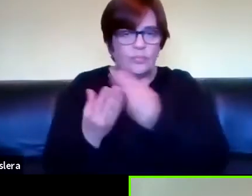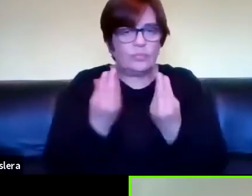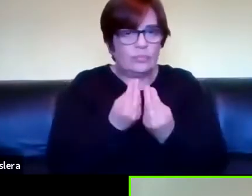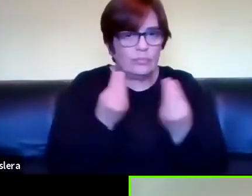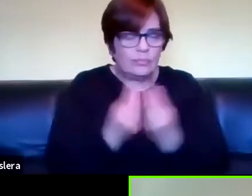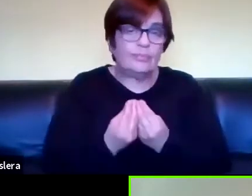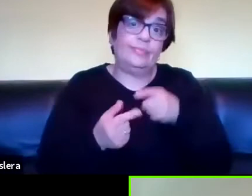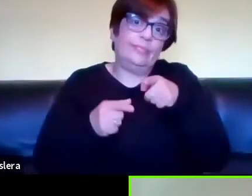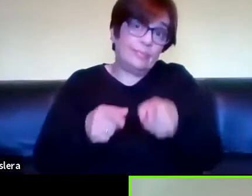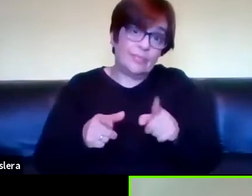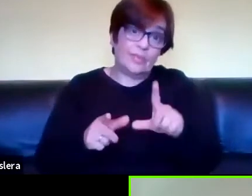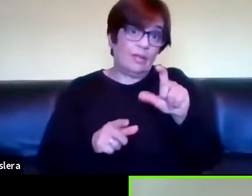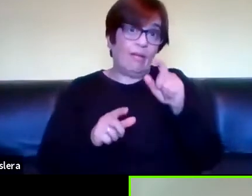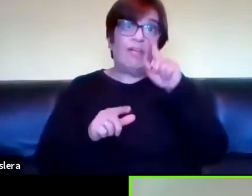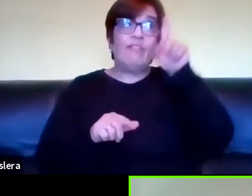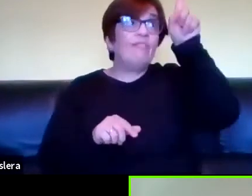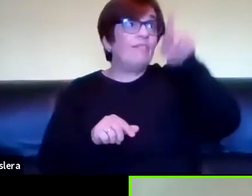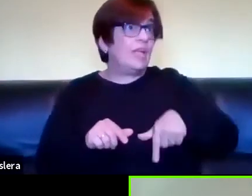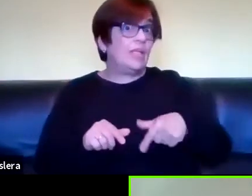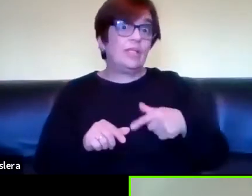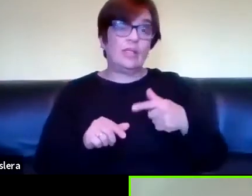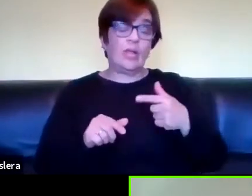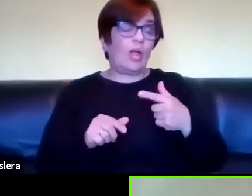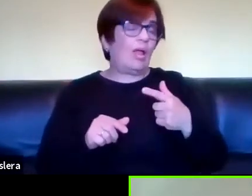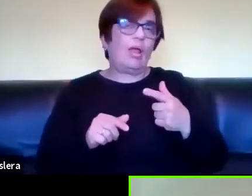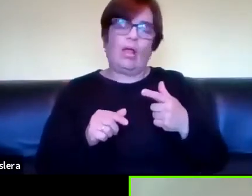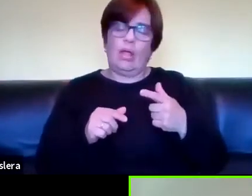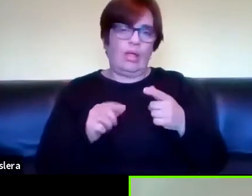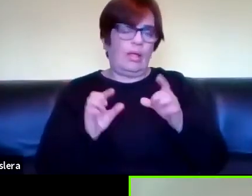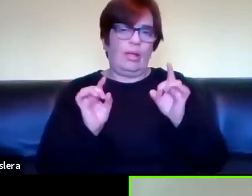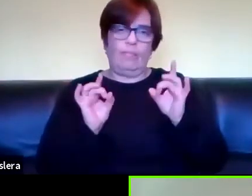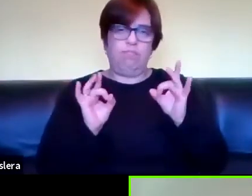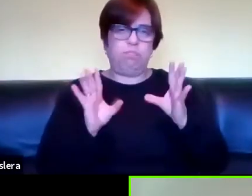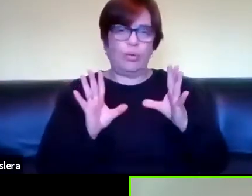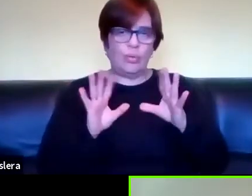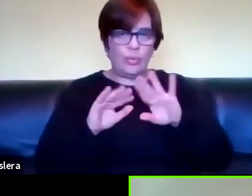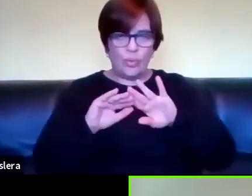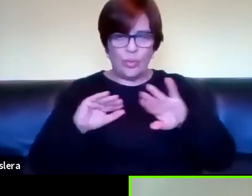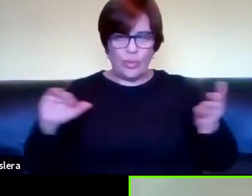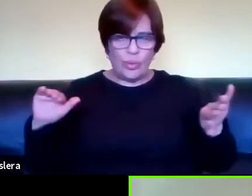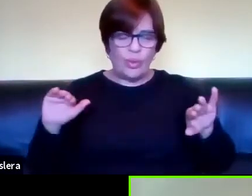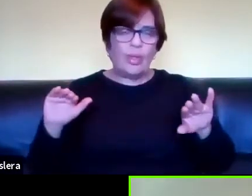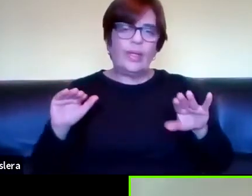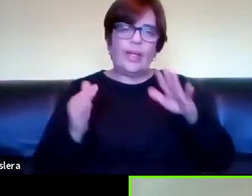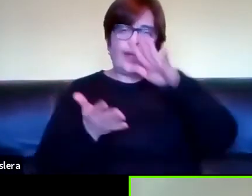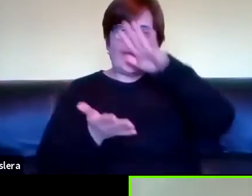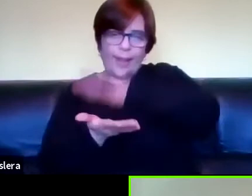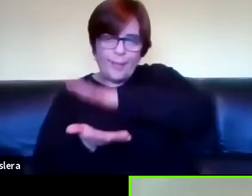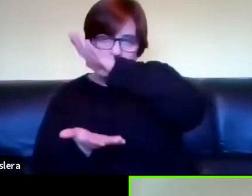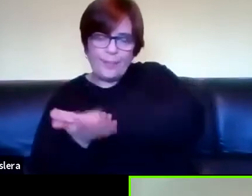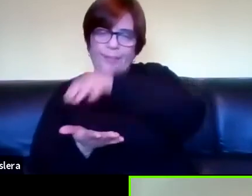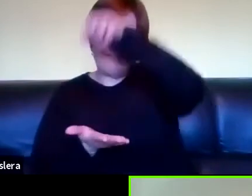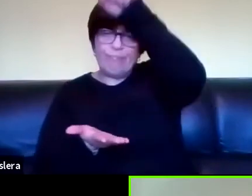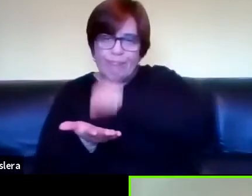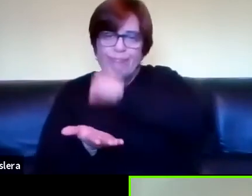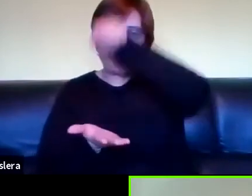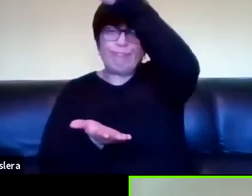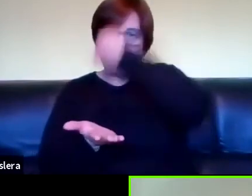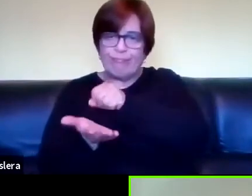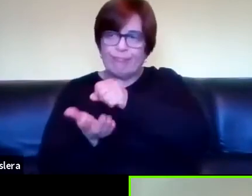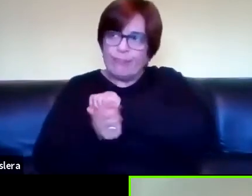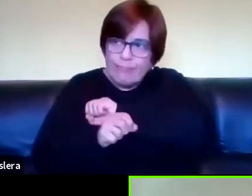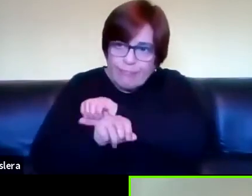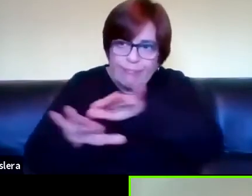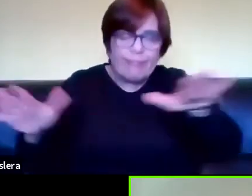eso obviamente generó el gran sisma occidental ¿no? la posibilidad de la imprenta y la circulación de la